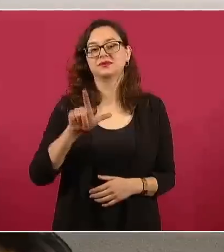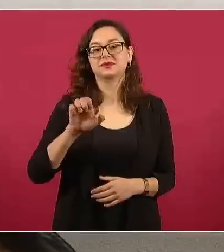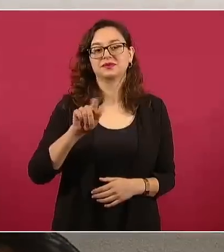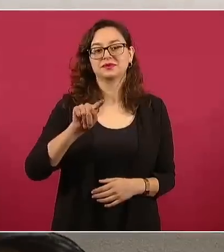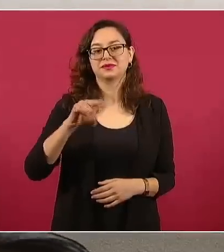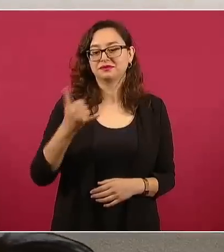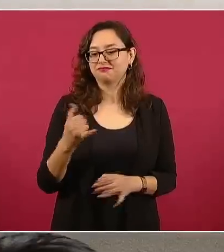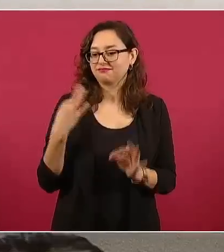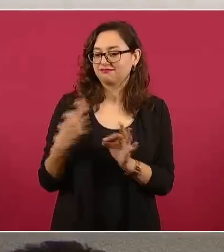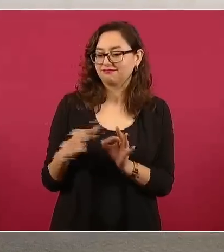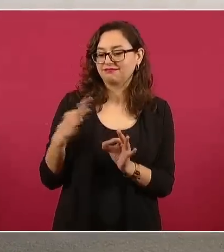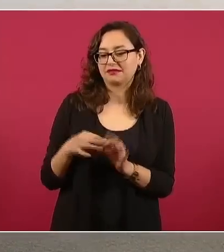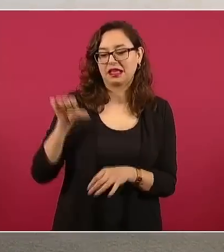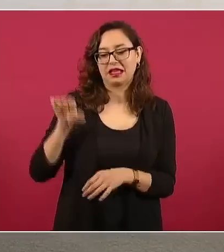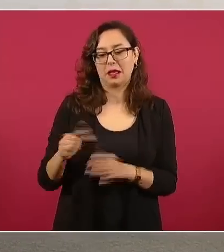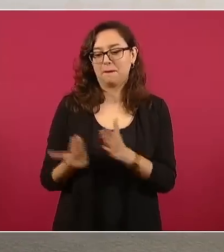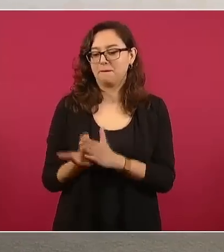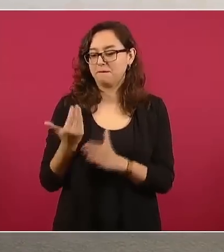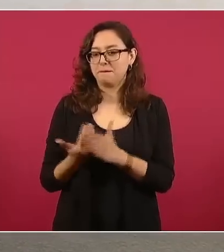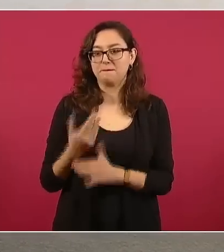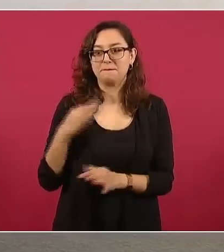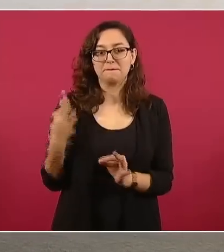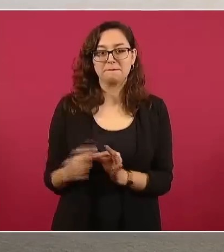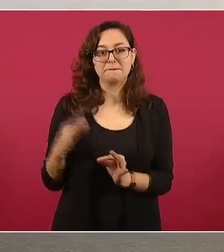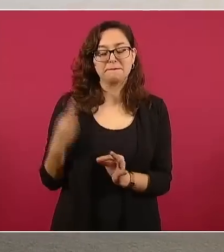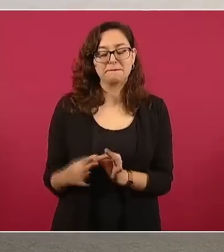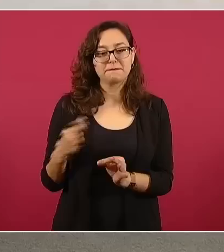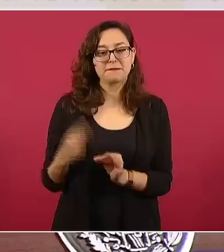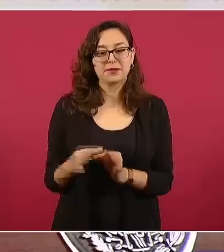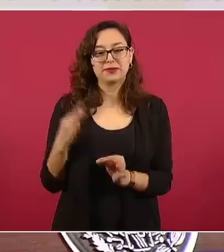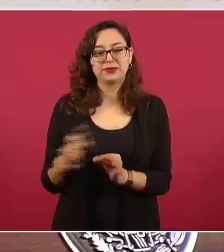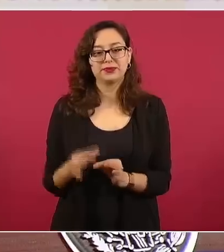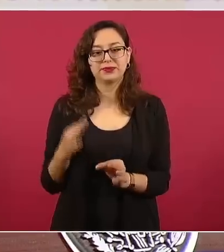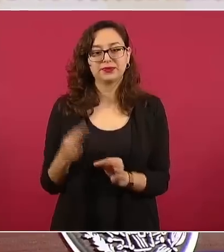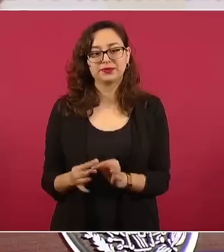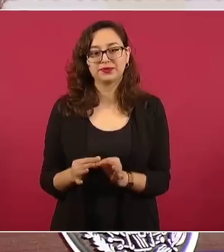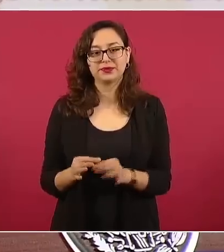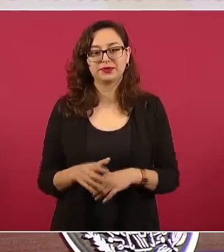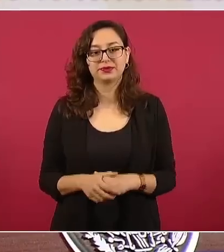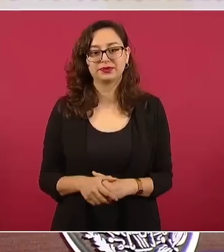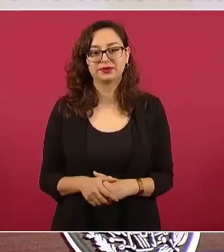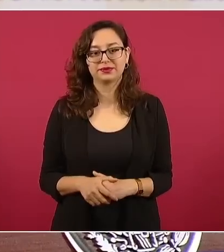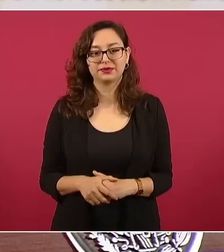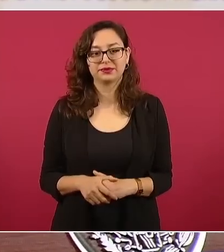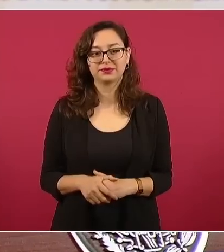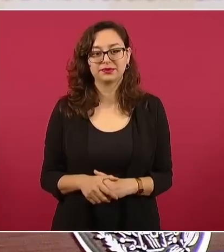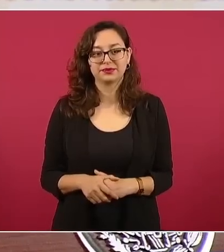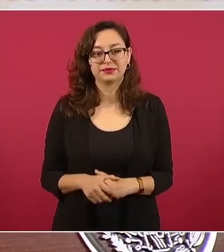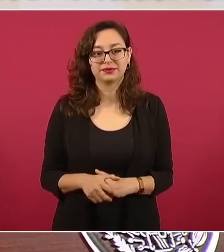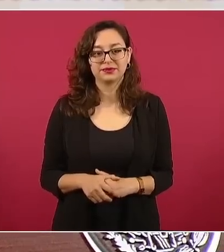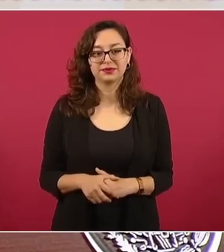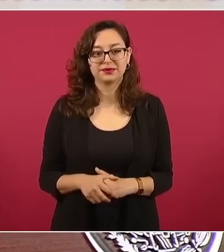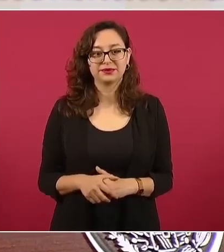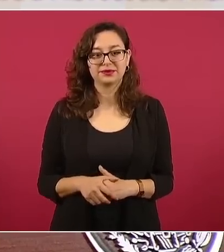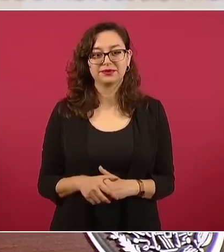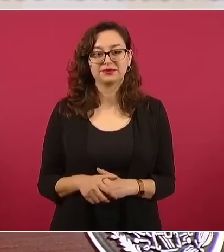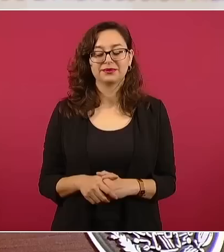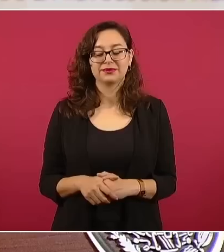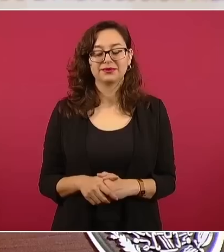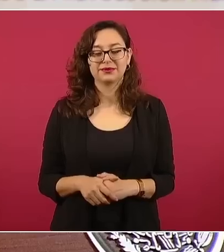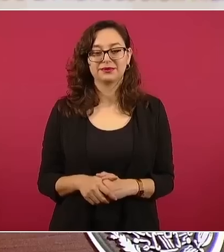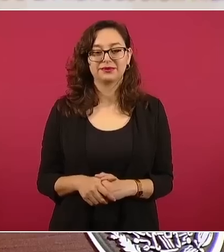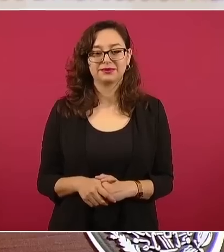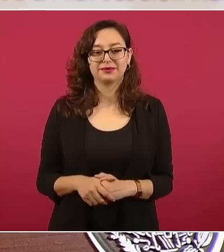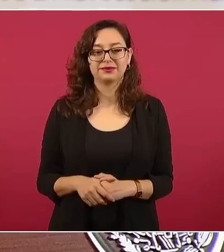porque Leti